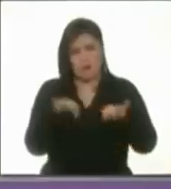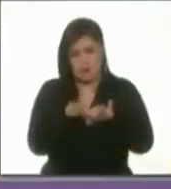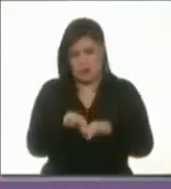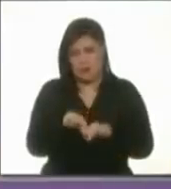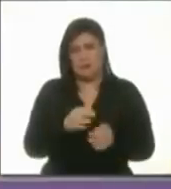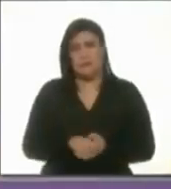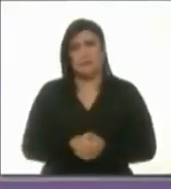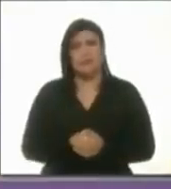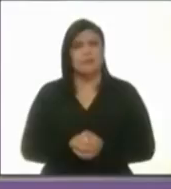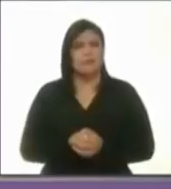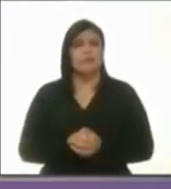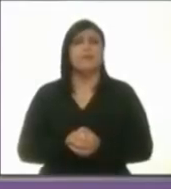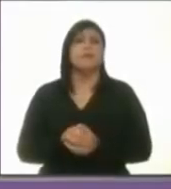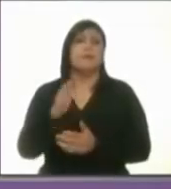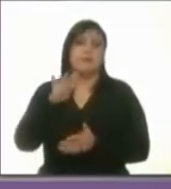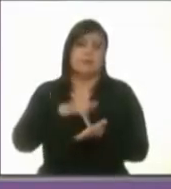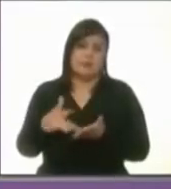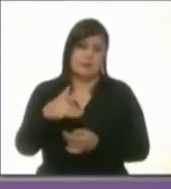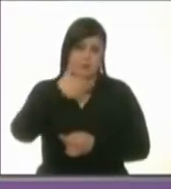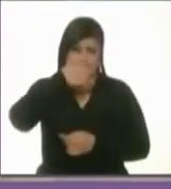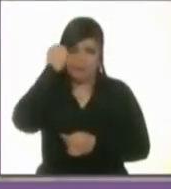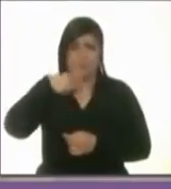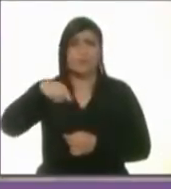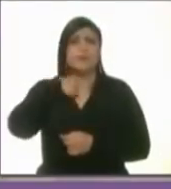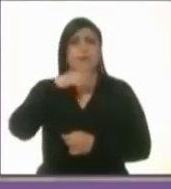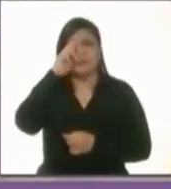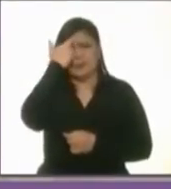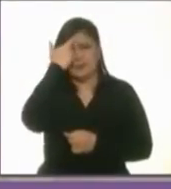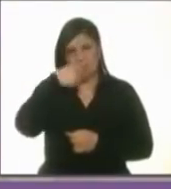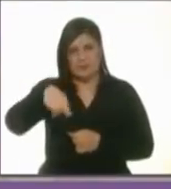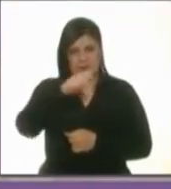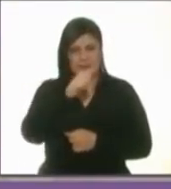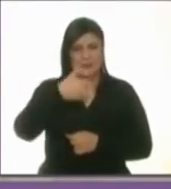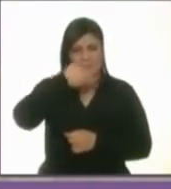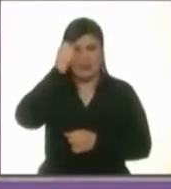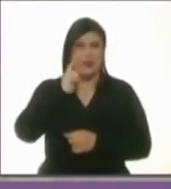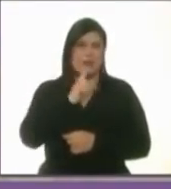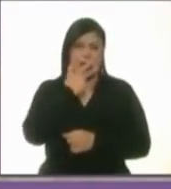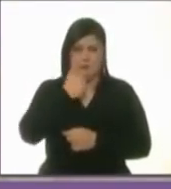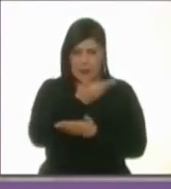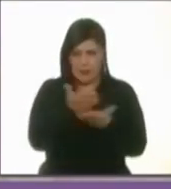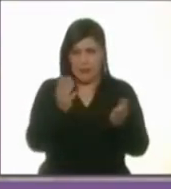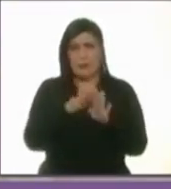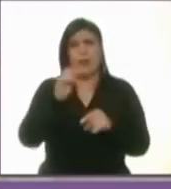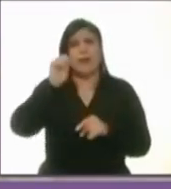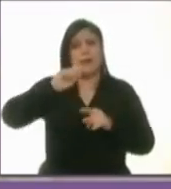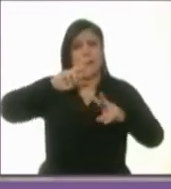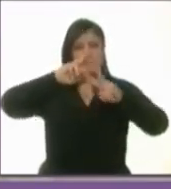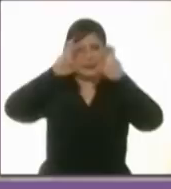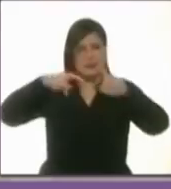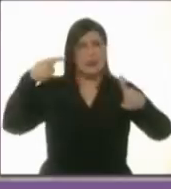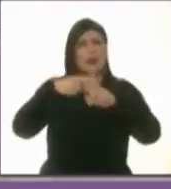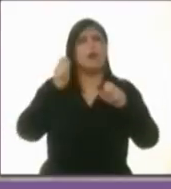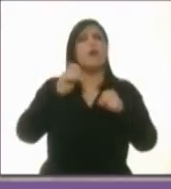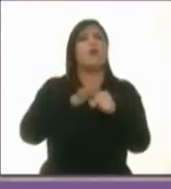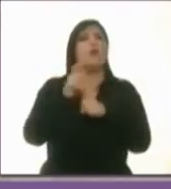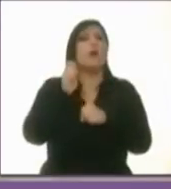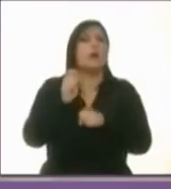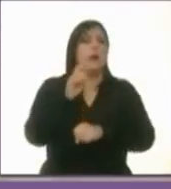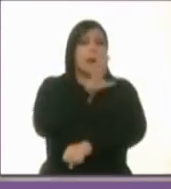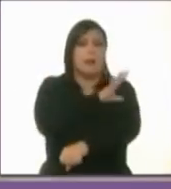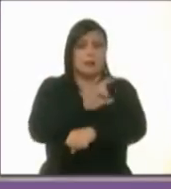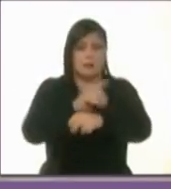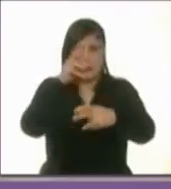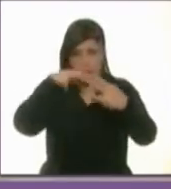Gracias, candidato Miquel Arriola. Le recuerdo a los candidatos a las candidatas que el tema de este segundo bloque es la transparencia